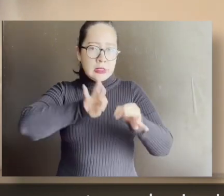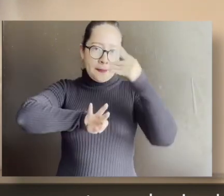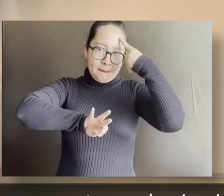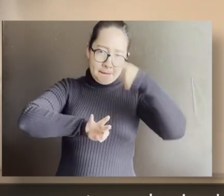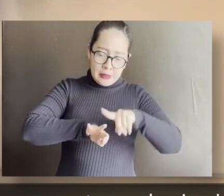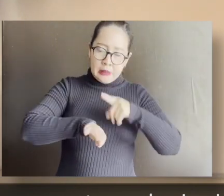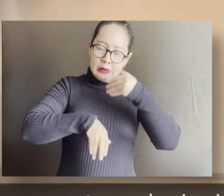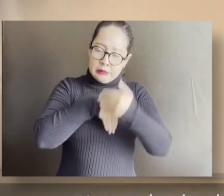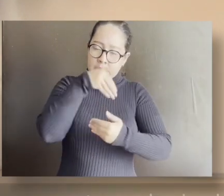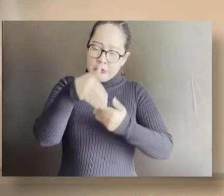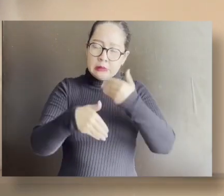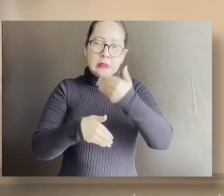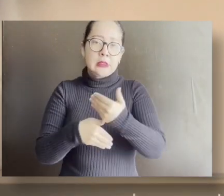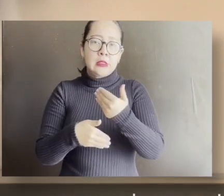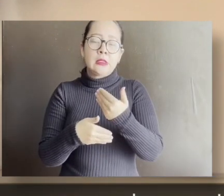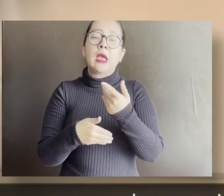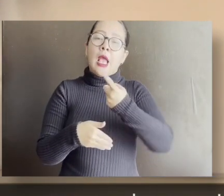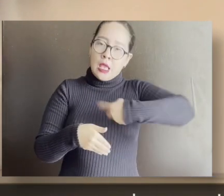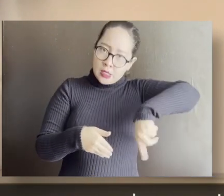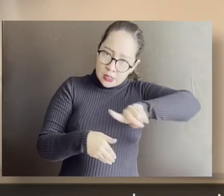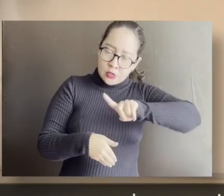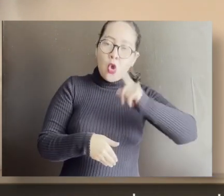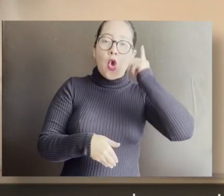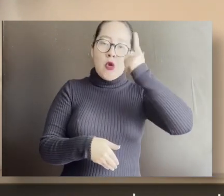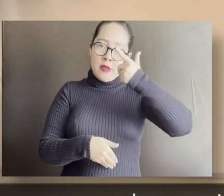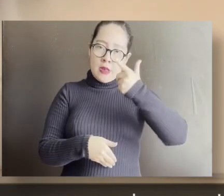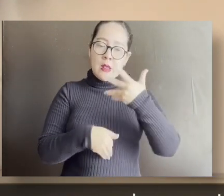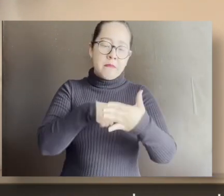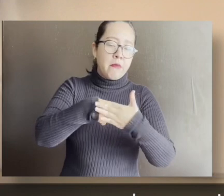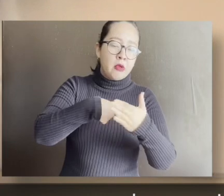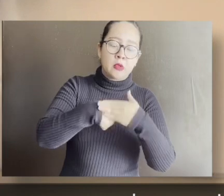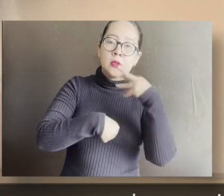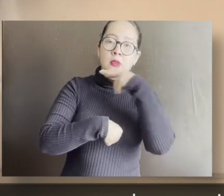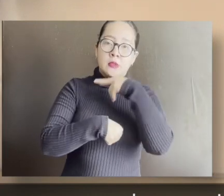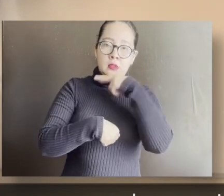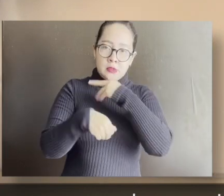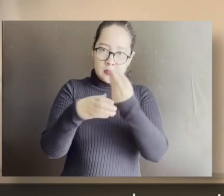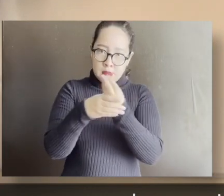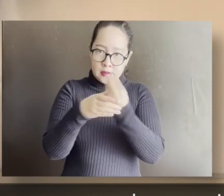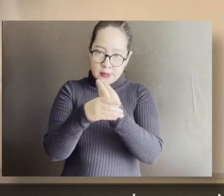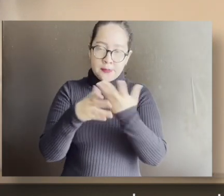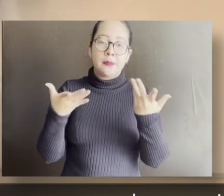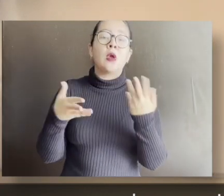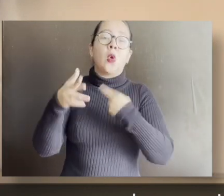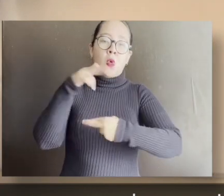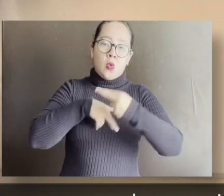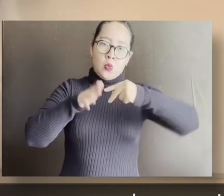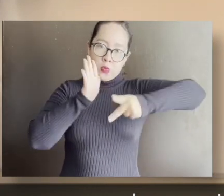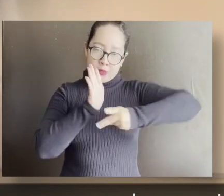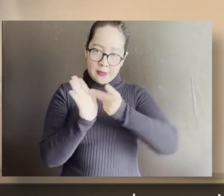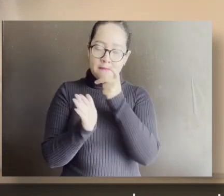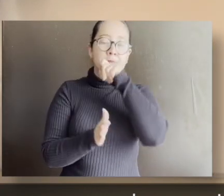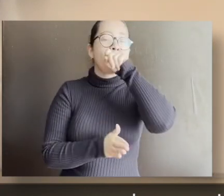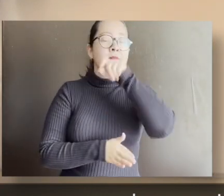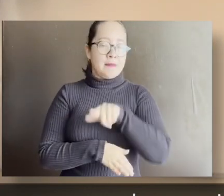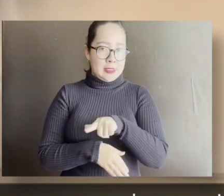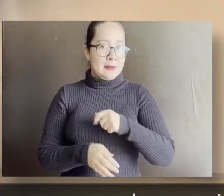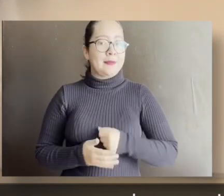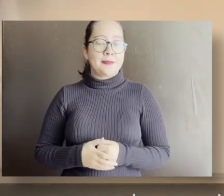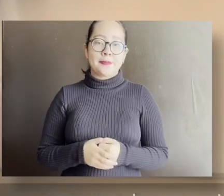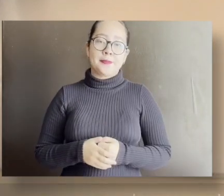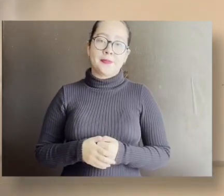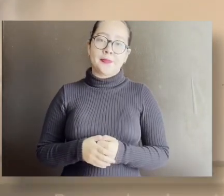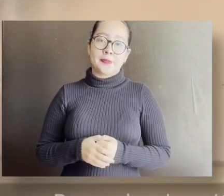a marchas forzadas para que la comunidad educativa de estos municipios regrese también a clases lo antes